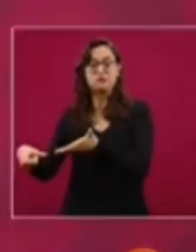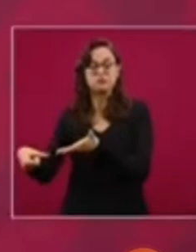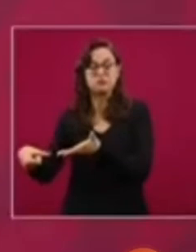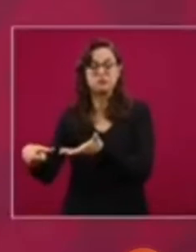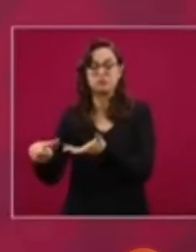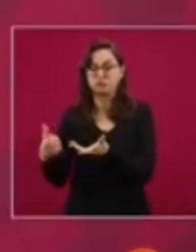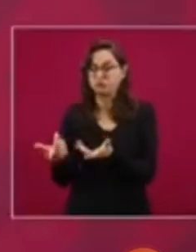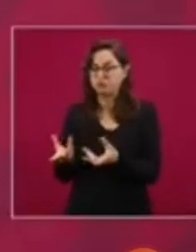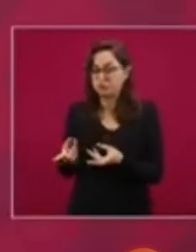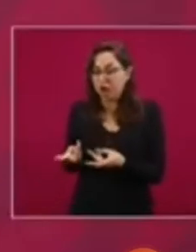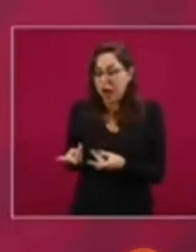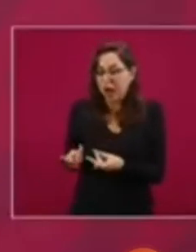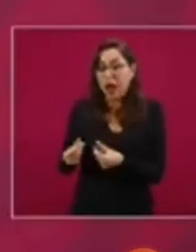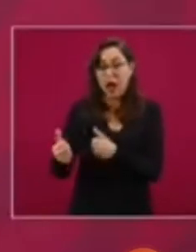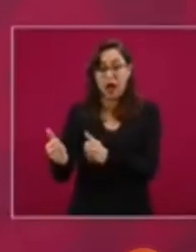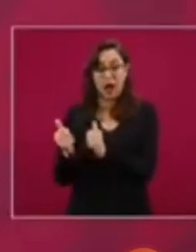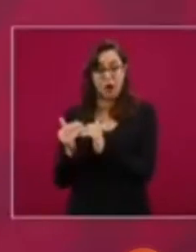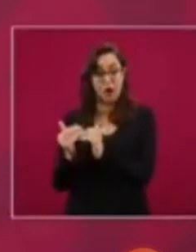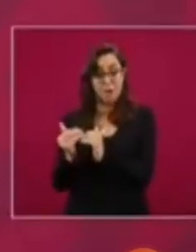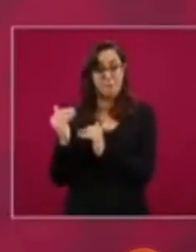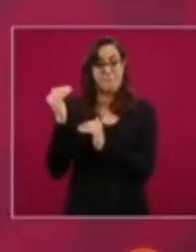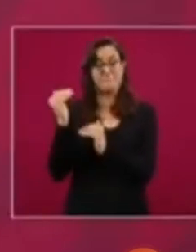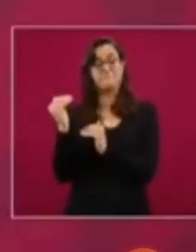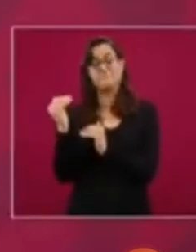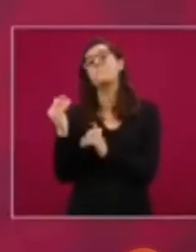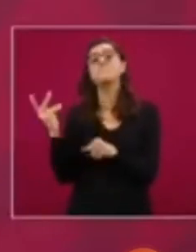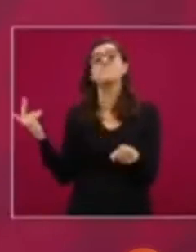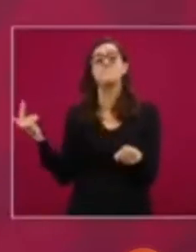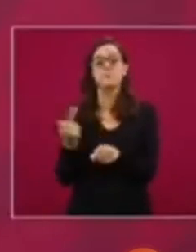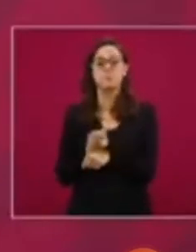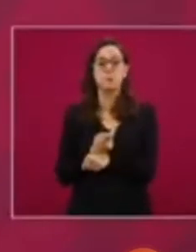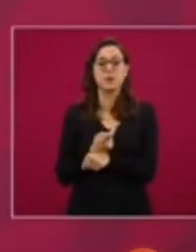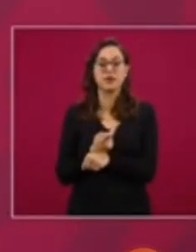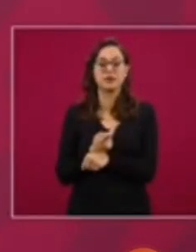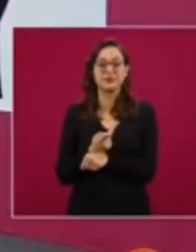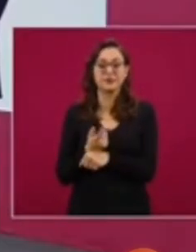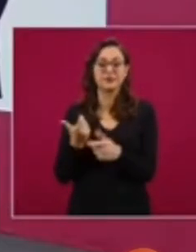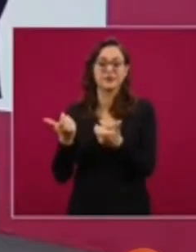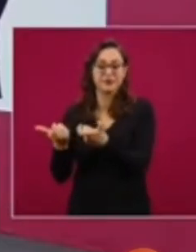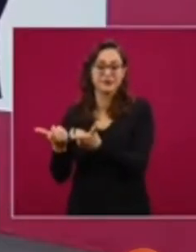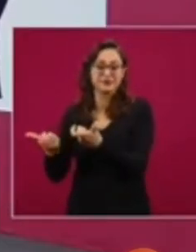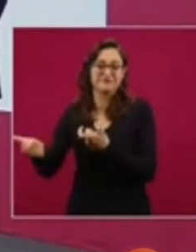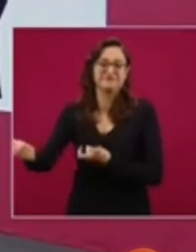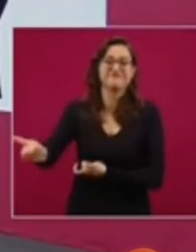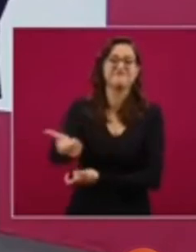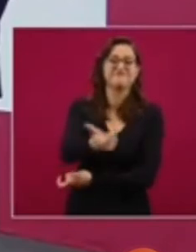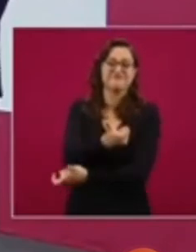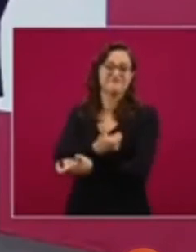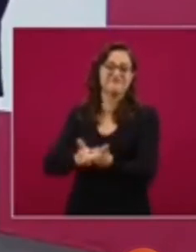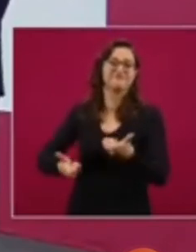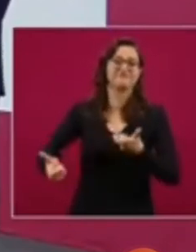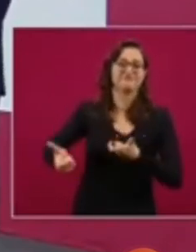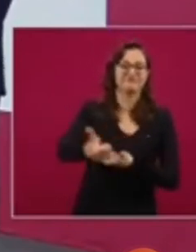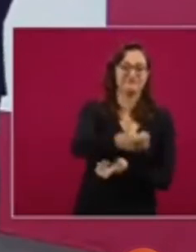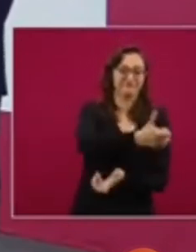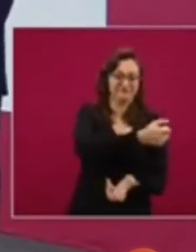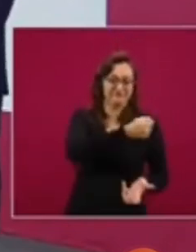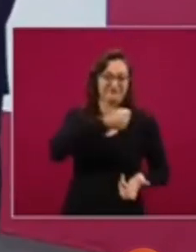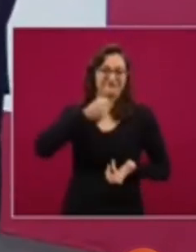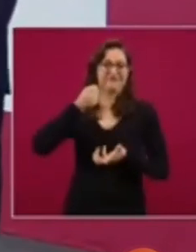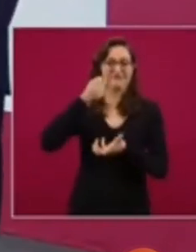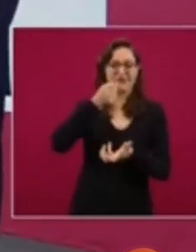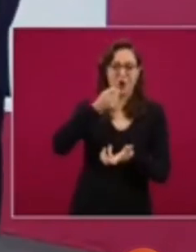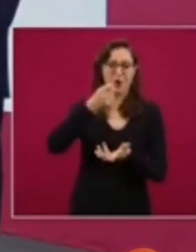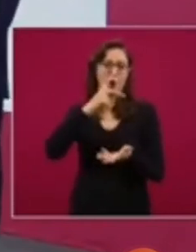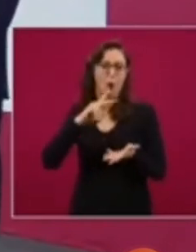y incrementa el consumo, y posteriormente esa inversión aumenta la capacidad de producción de